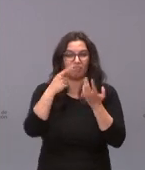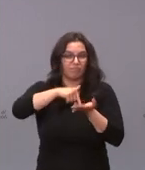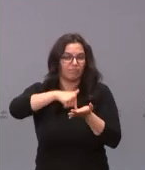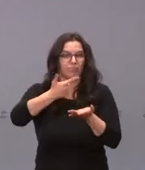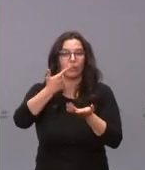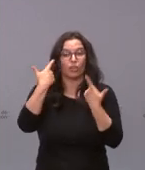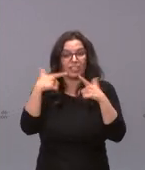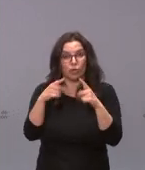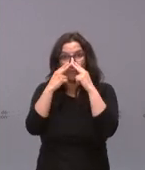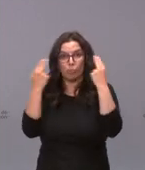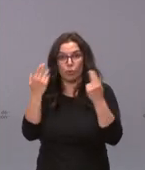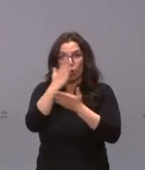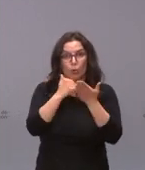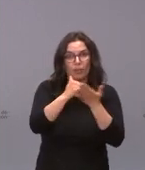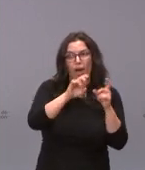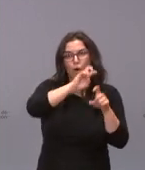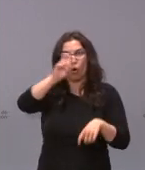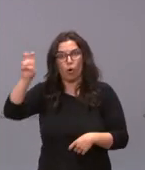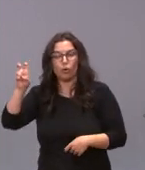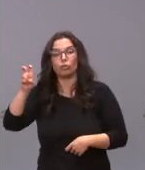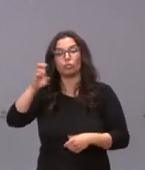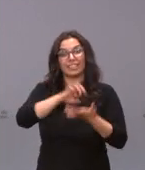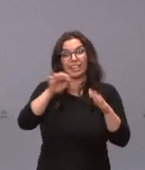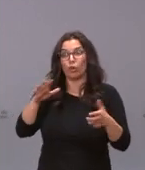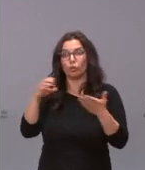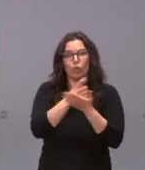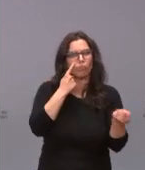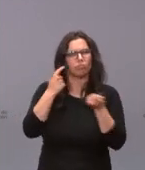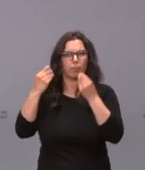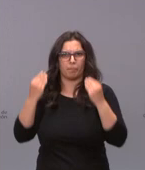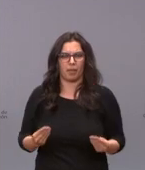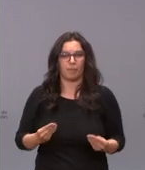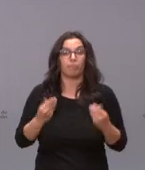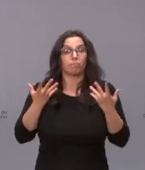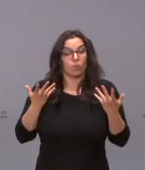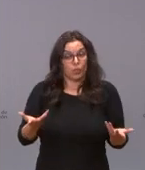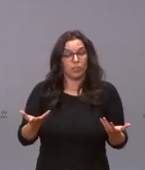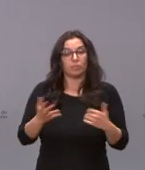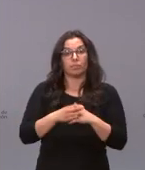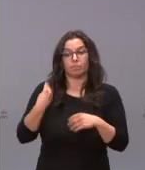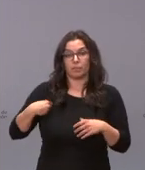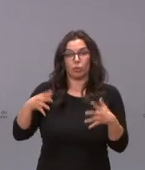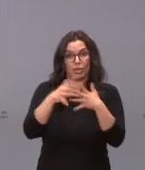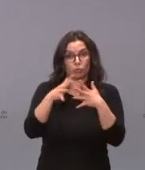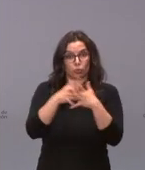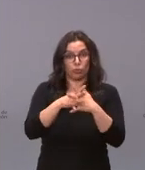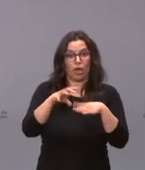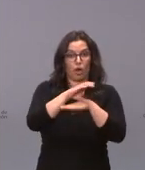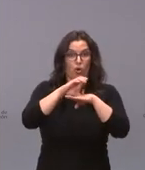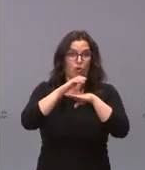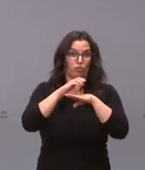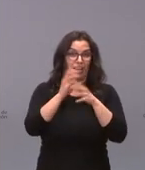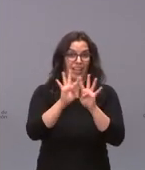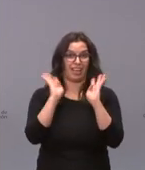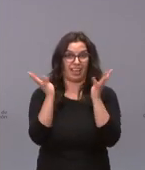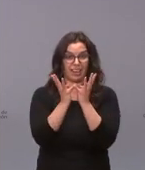público de la comunidad autónoma y demás entes públicos de Castilla y León. Pues bien, en este sentido, la propia estructura de consejerías que definimos en